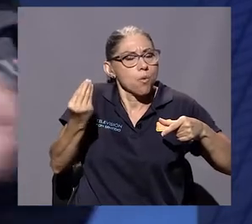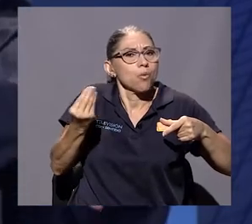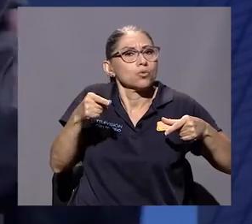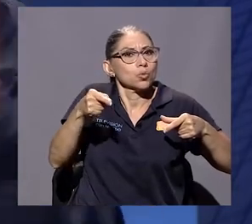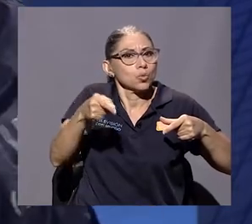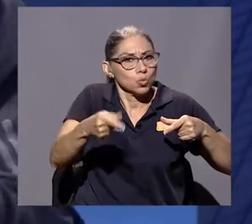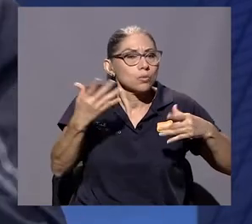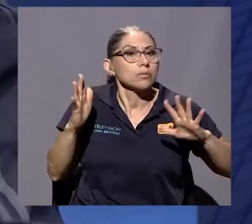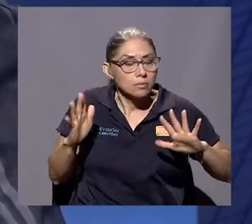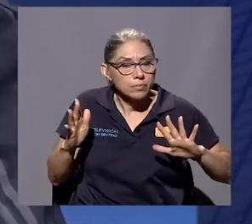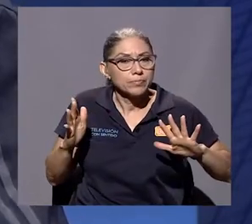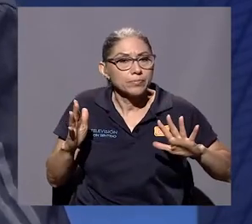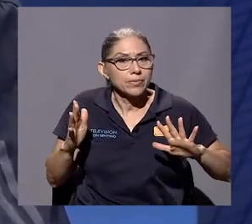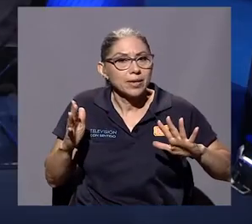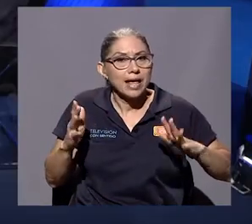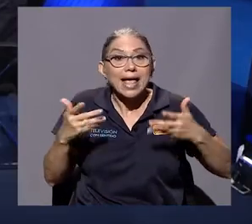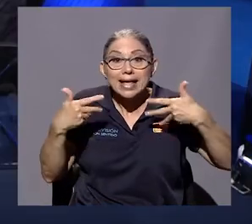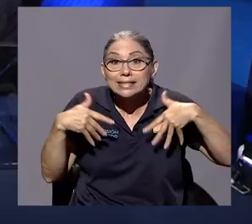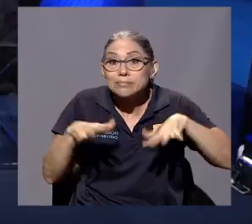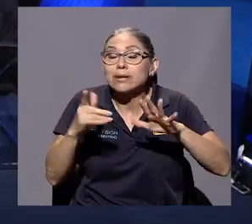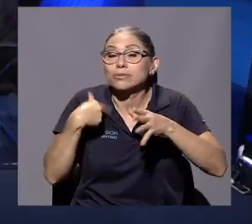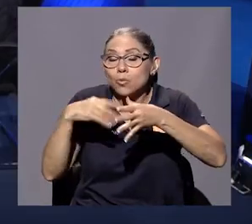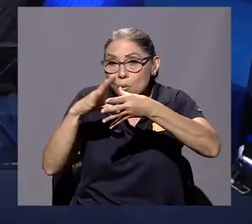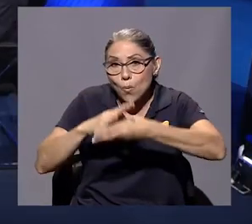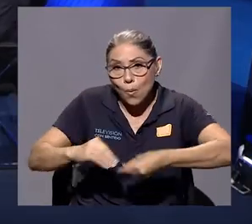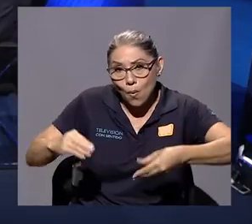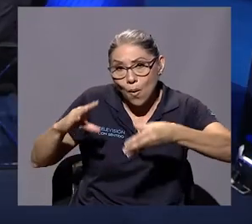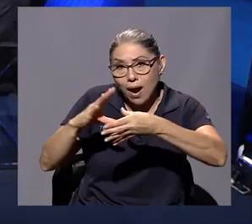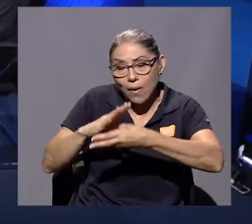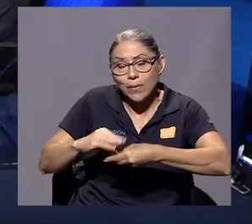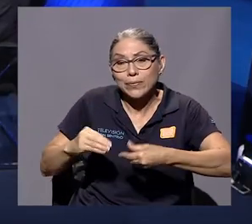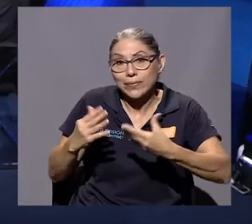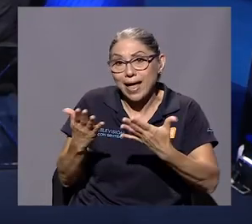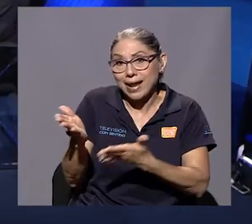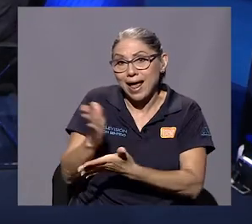de lo que a ese nivel se sabía. Es más, voy a contar una cosa.